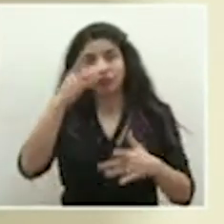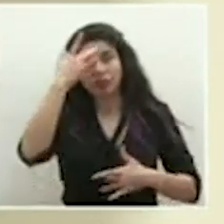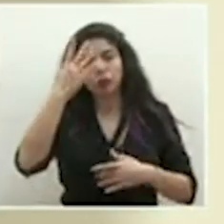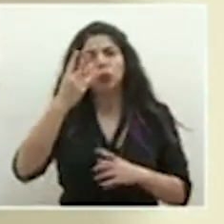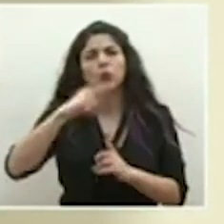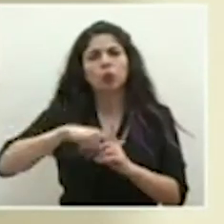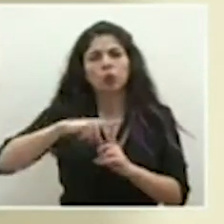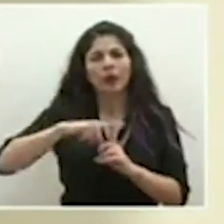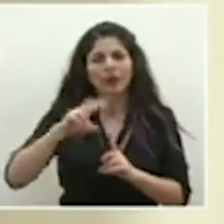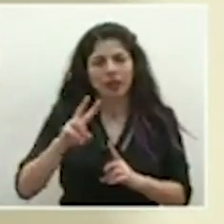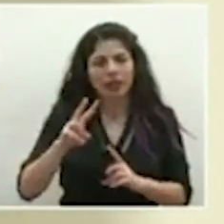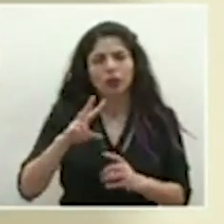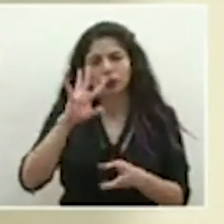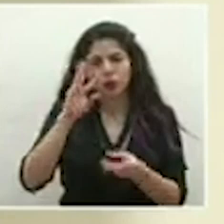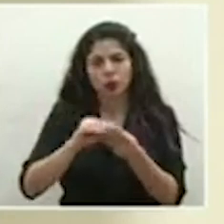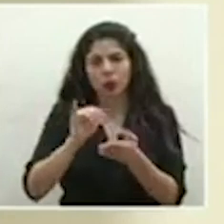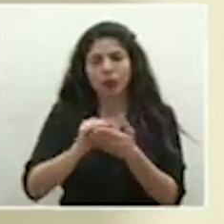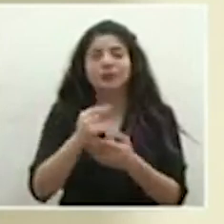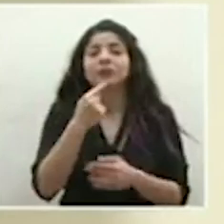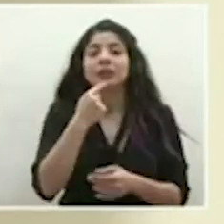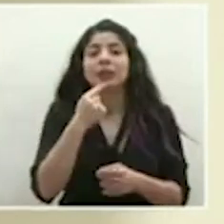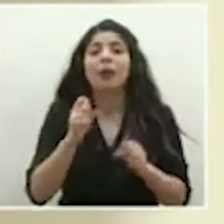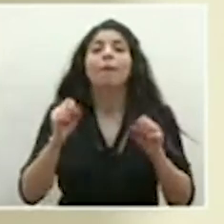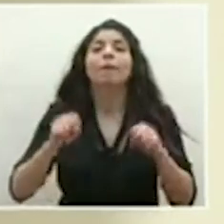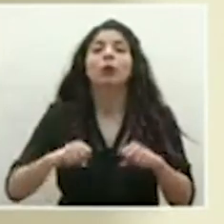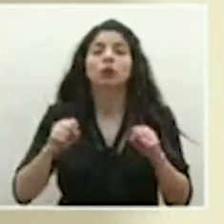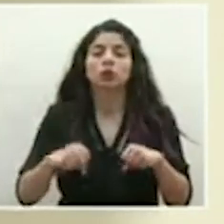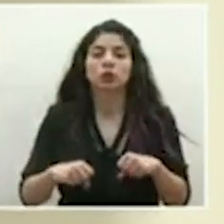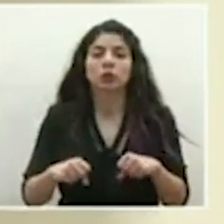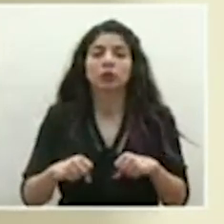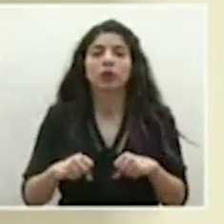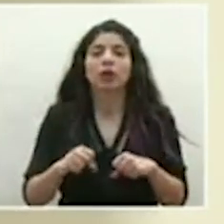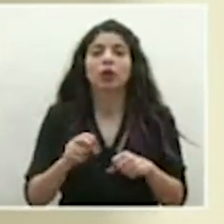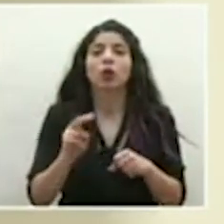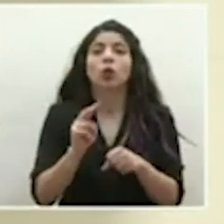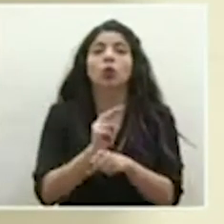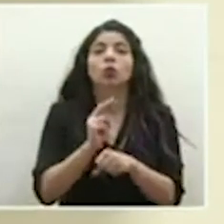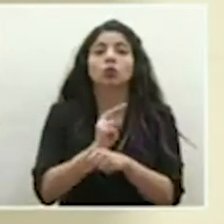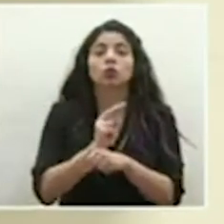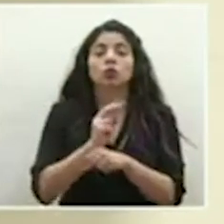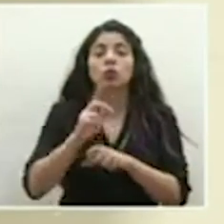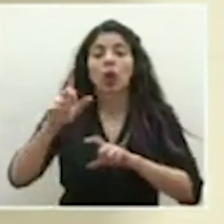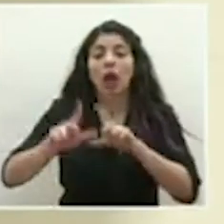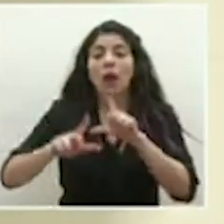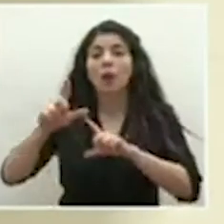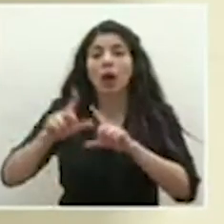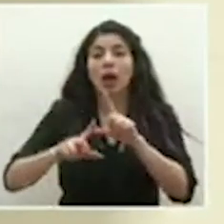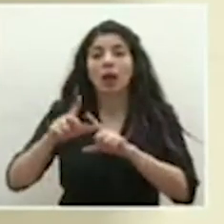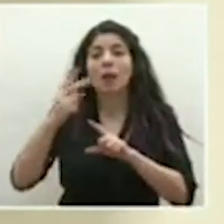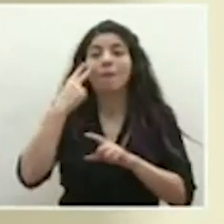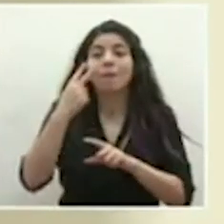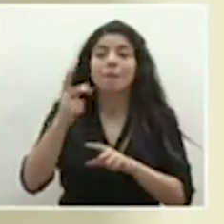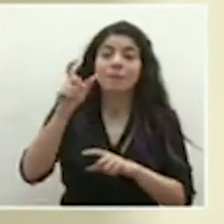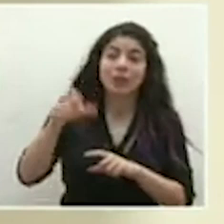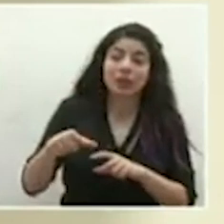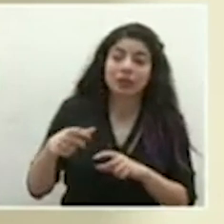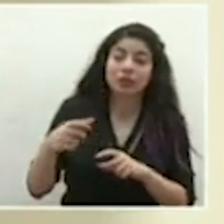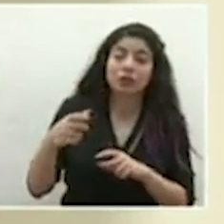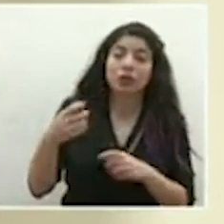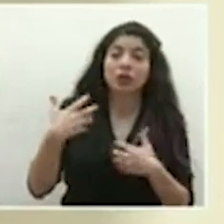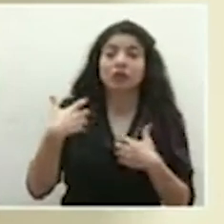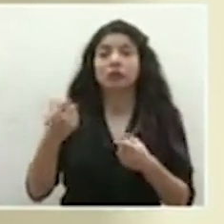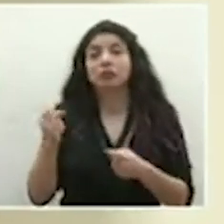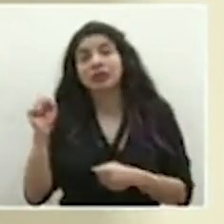se puede suprimir el uso de las pruebas para calificar cómo recuperado a un caso,